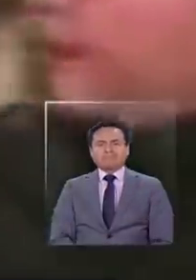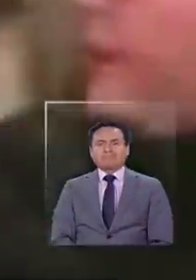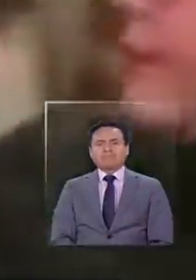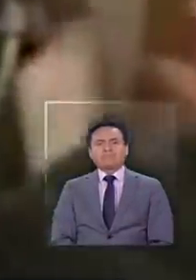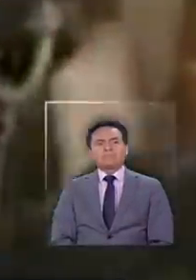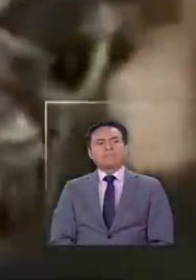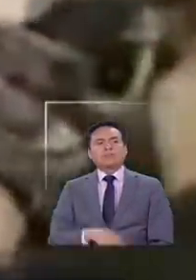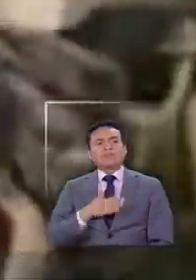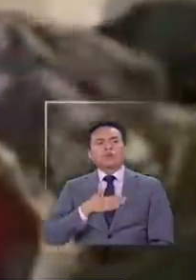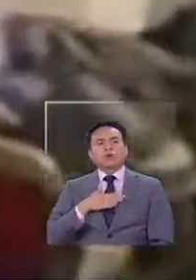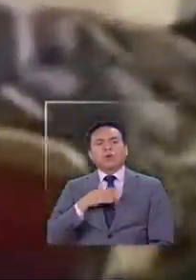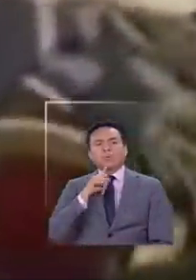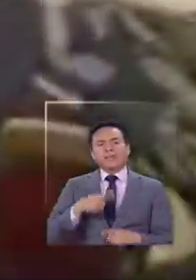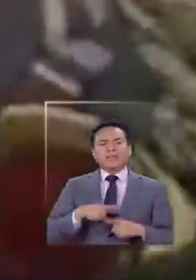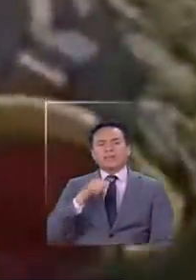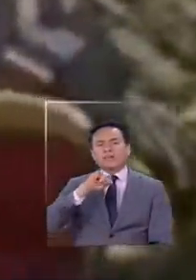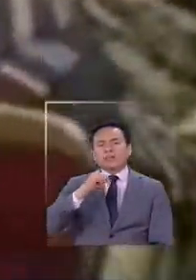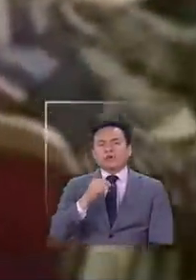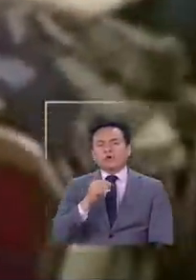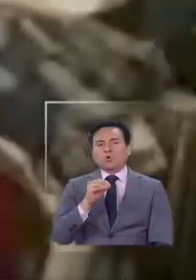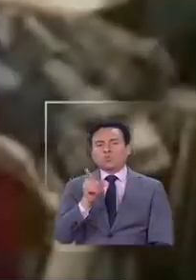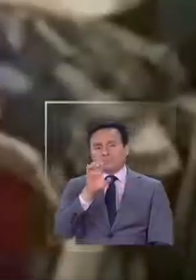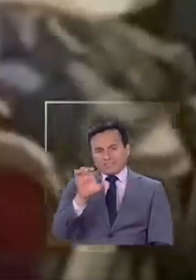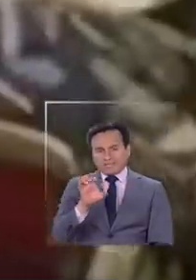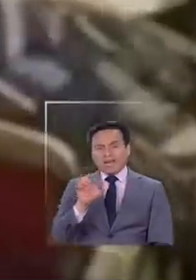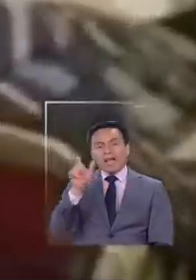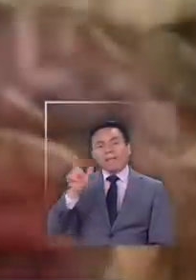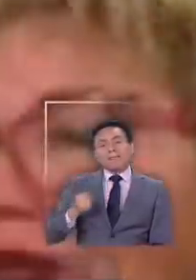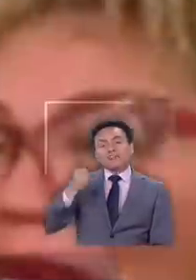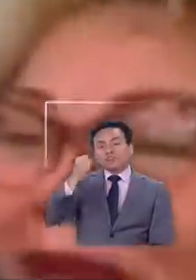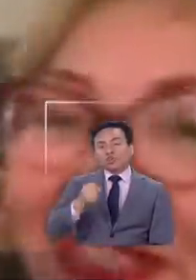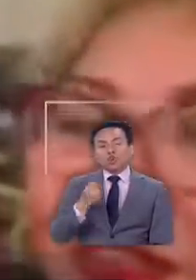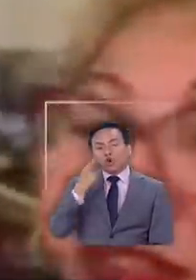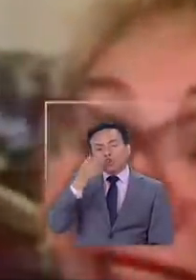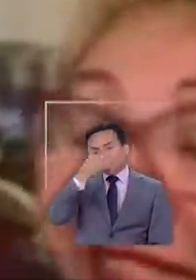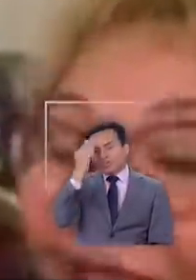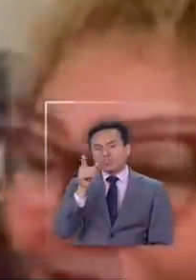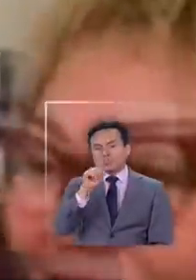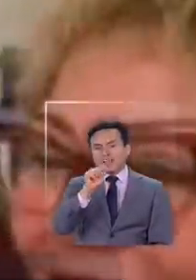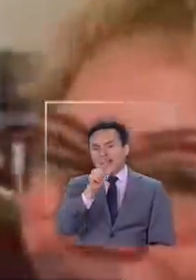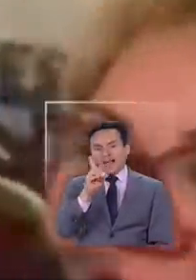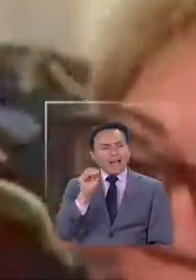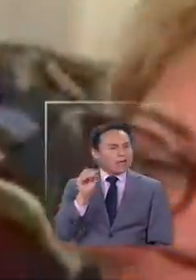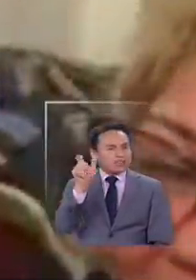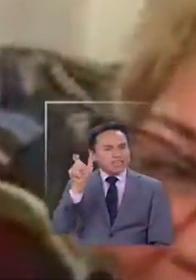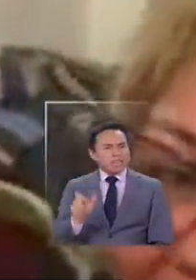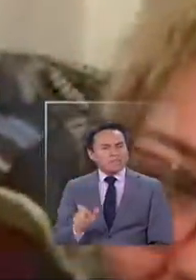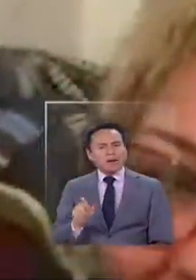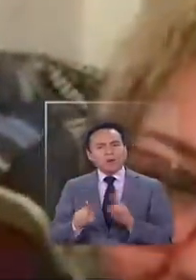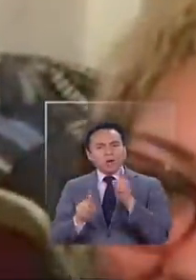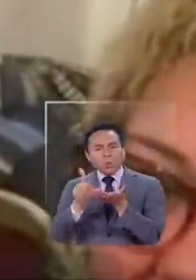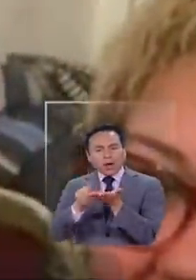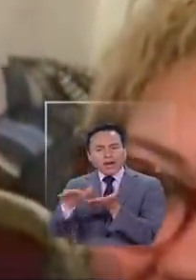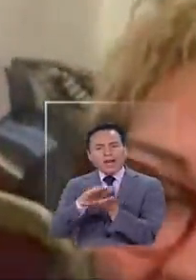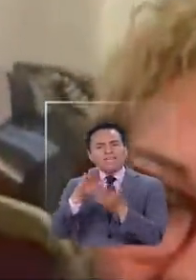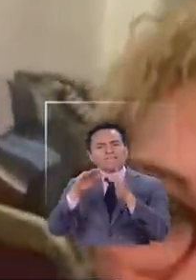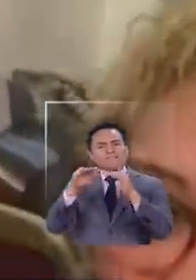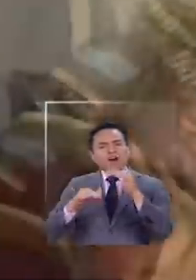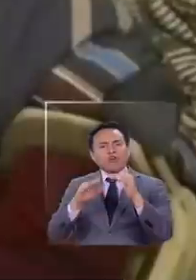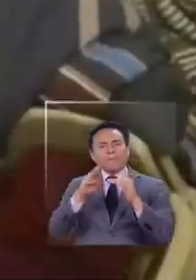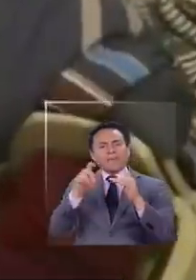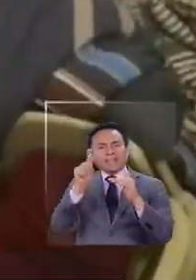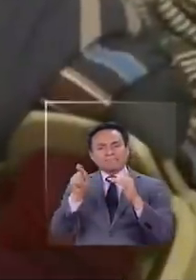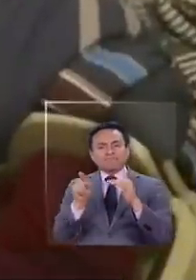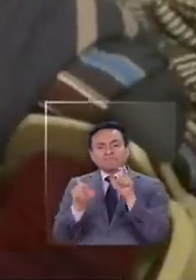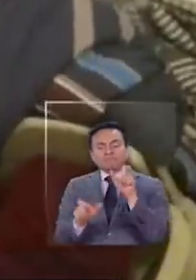El pastor Salgado es conocido por los vecinos de Villa Volcán de Bajos de Mena como un hombre amable y